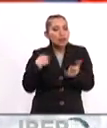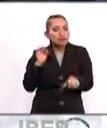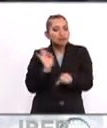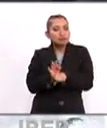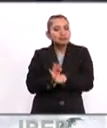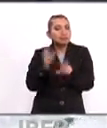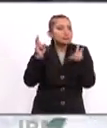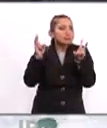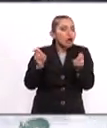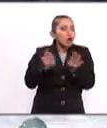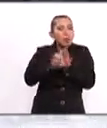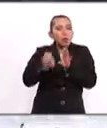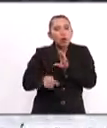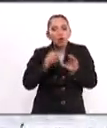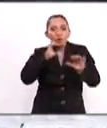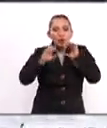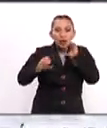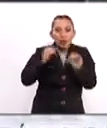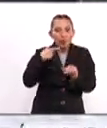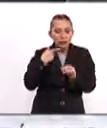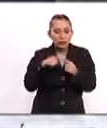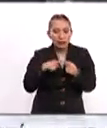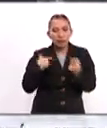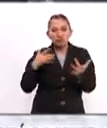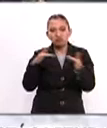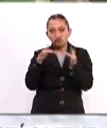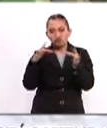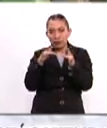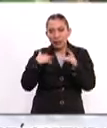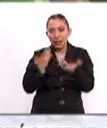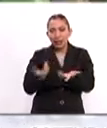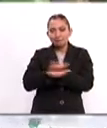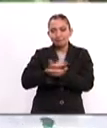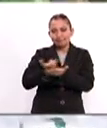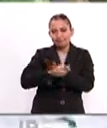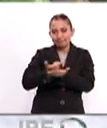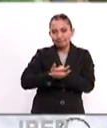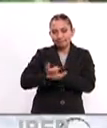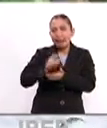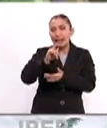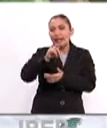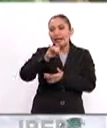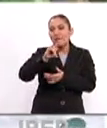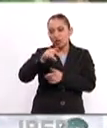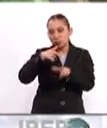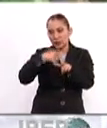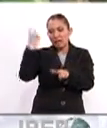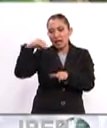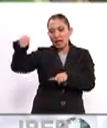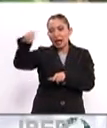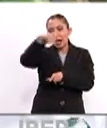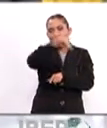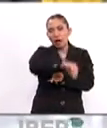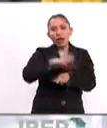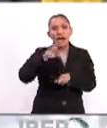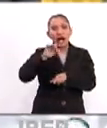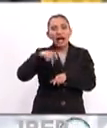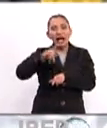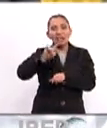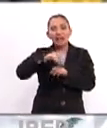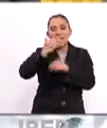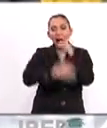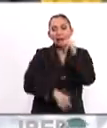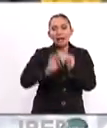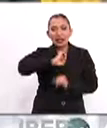fortalecerán aspectos como la comunicación política, la conectividad y las finanzas. Lenín Moreno continuará su gira de trabajo por Catar y